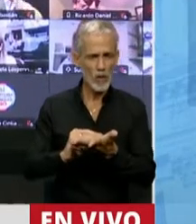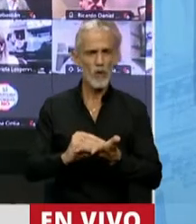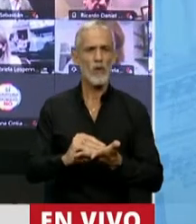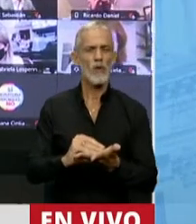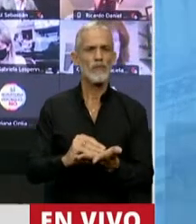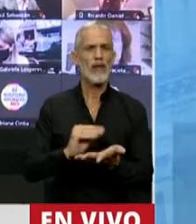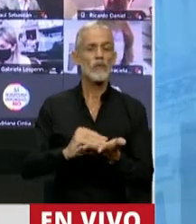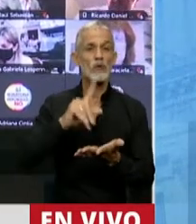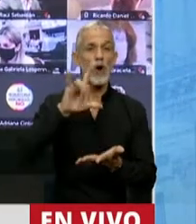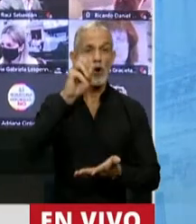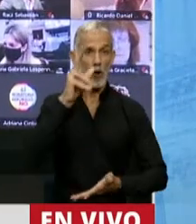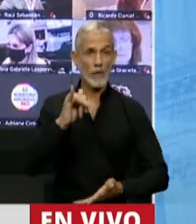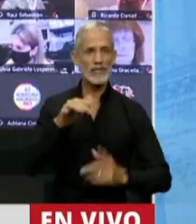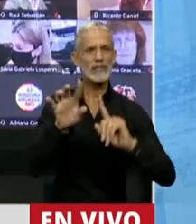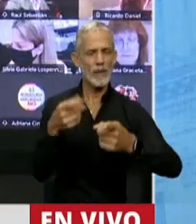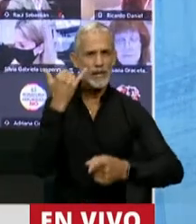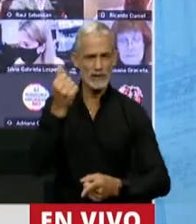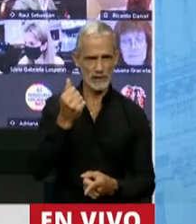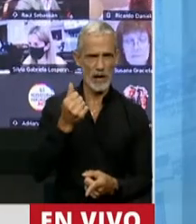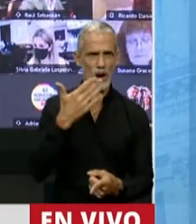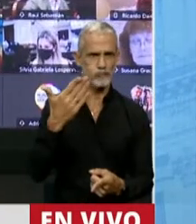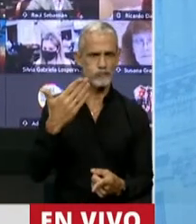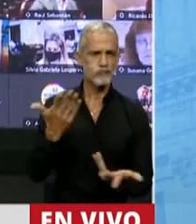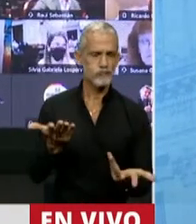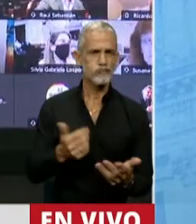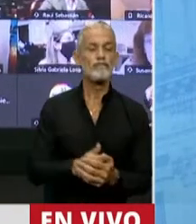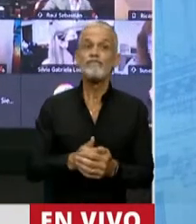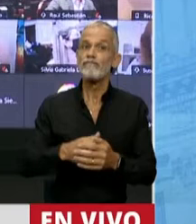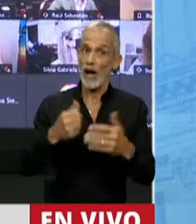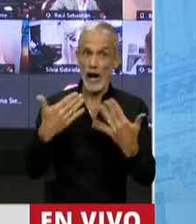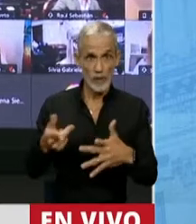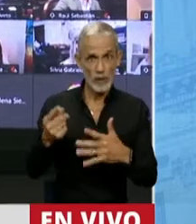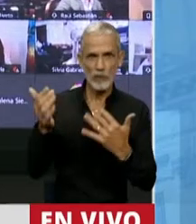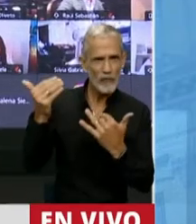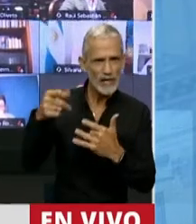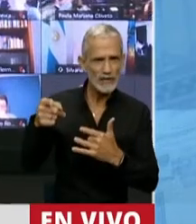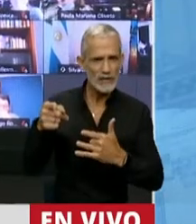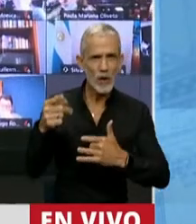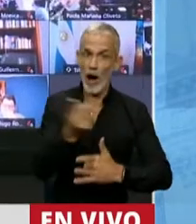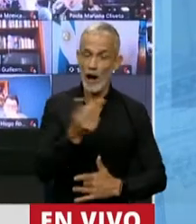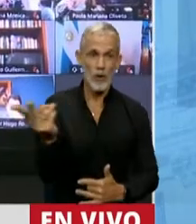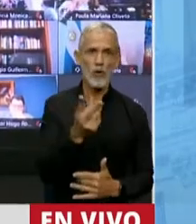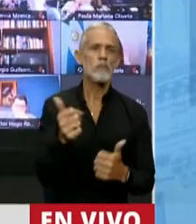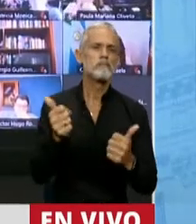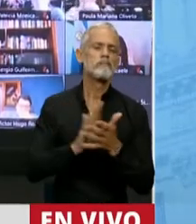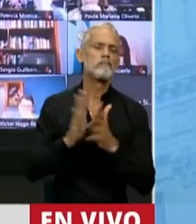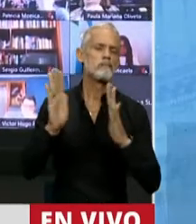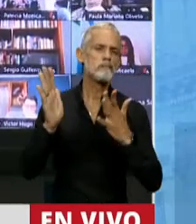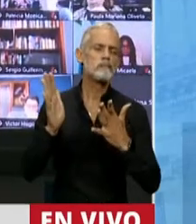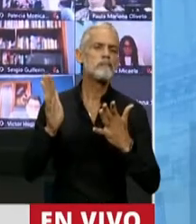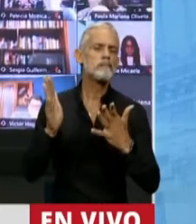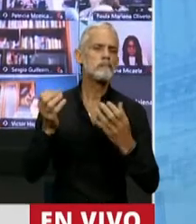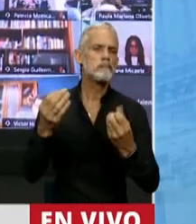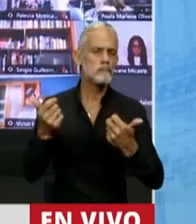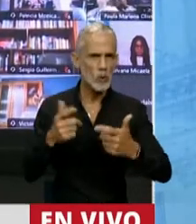el diputado López, también lo haya hecho. Aprovecho para felicitarlo, además, a ambos. Pero fue